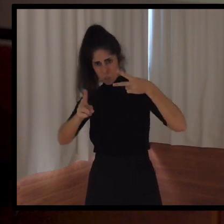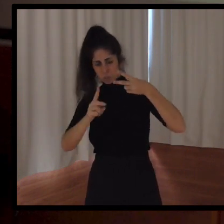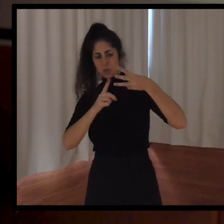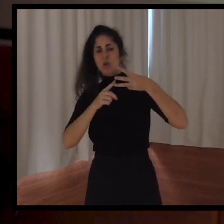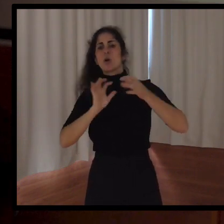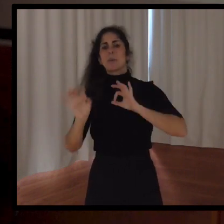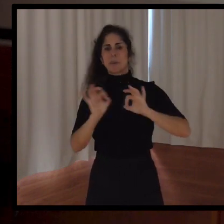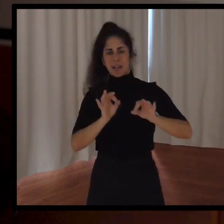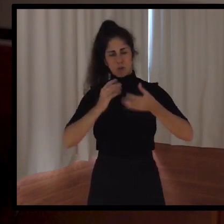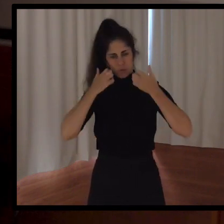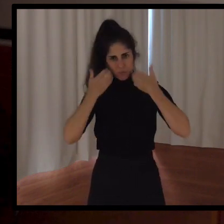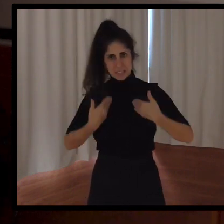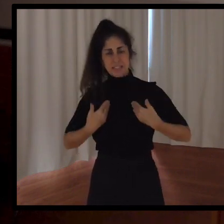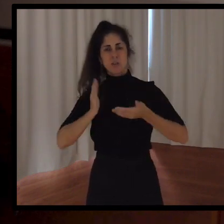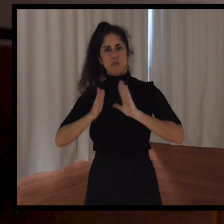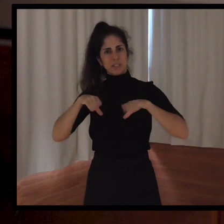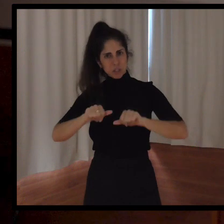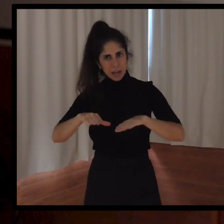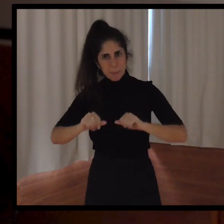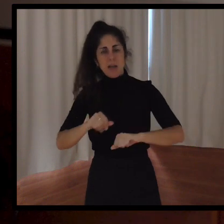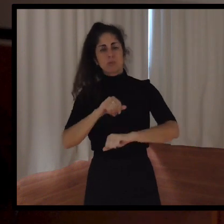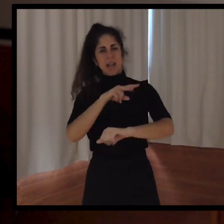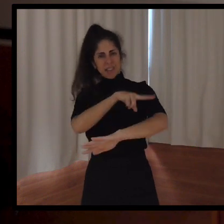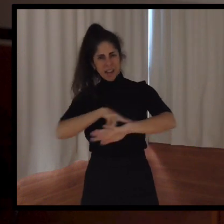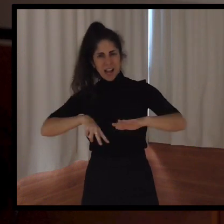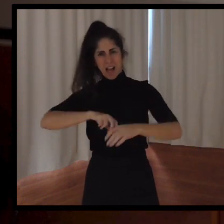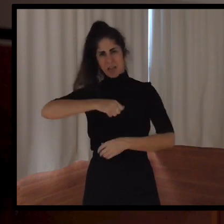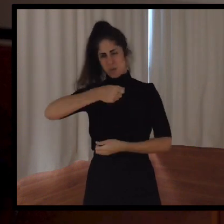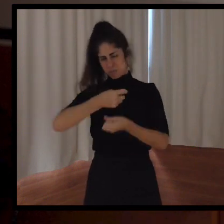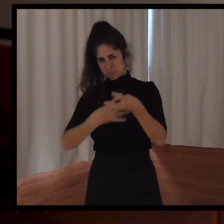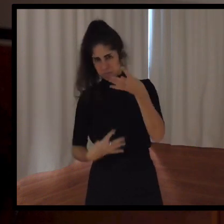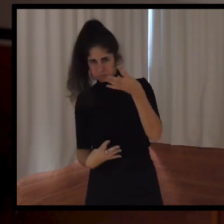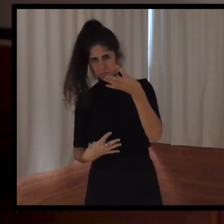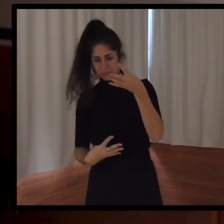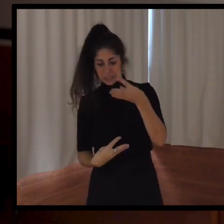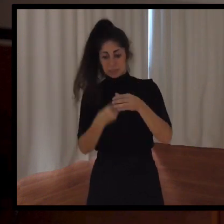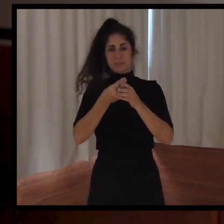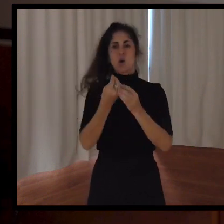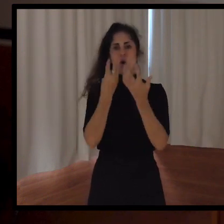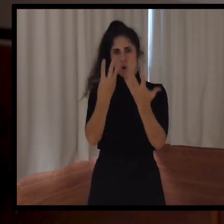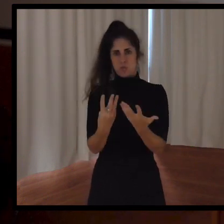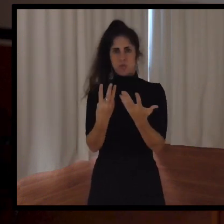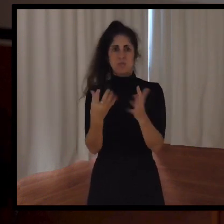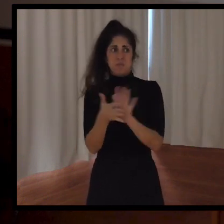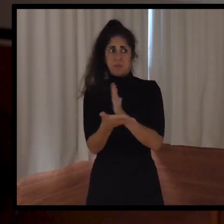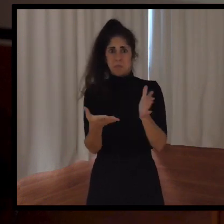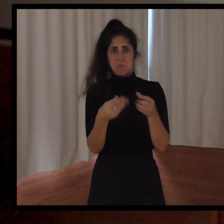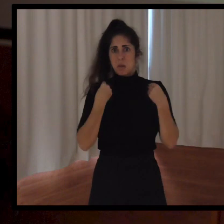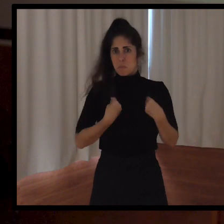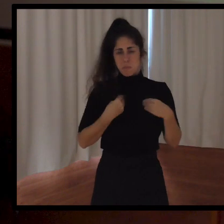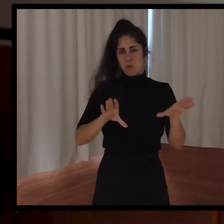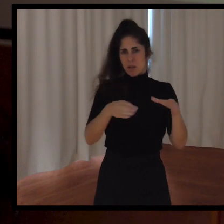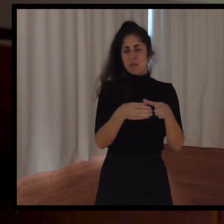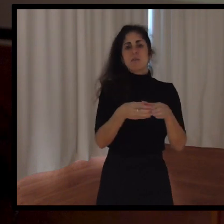fisioterapeuta, un delegado. Bueno, todo lo que tiene que englobar un equipo de fútbol profesional. Y